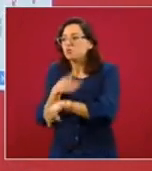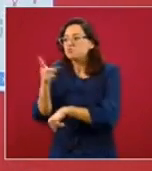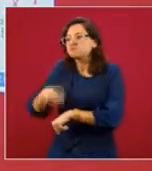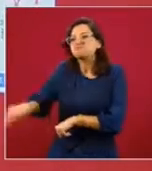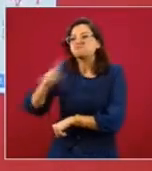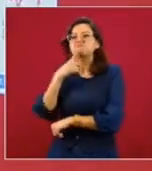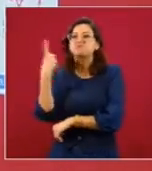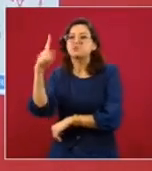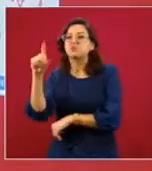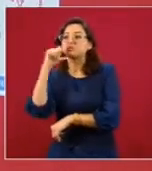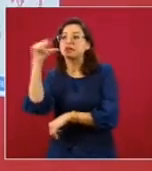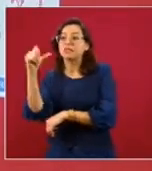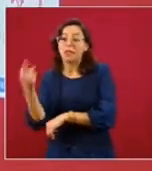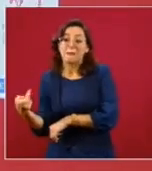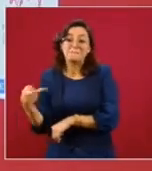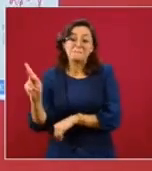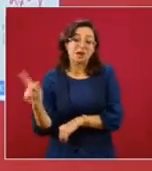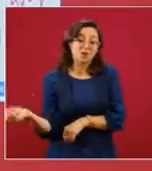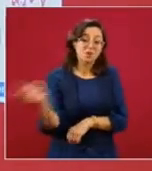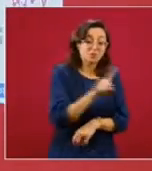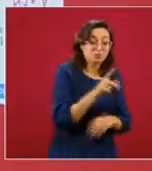apegado a lo que sucede.